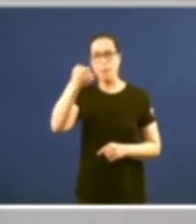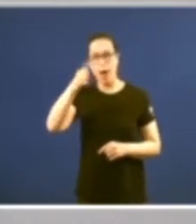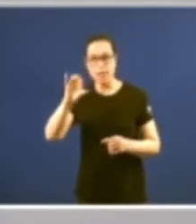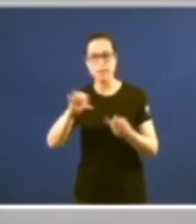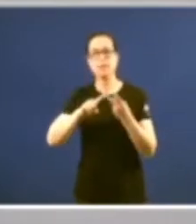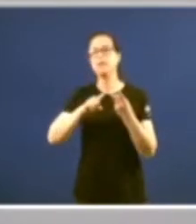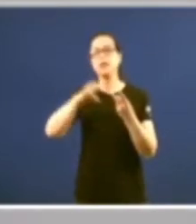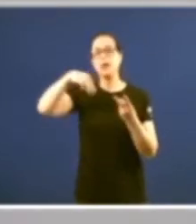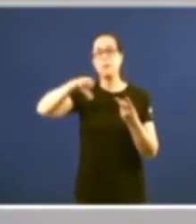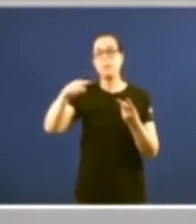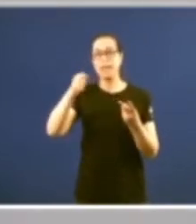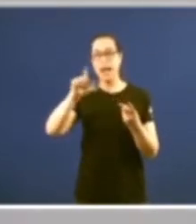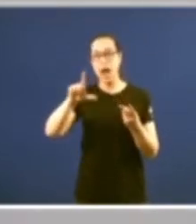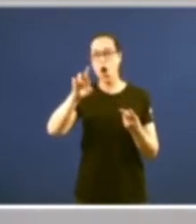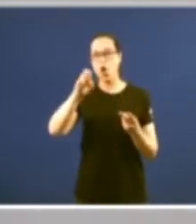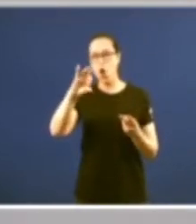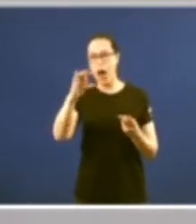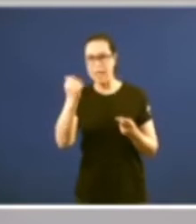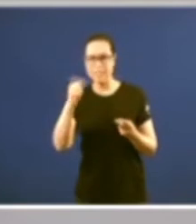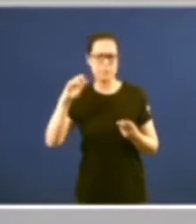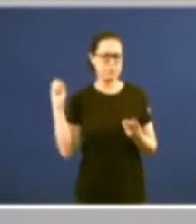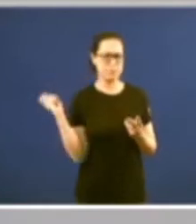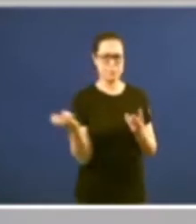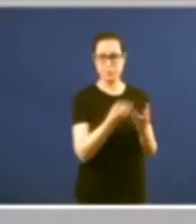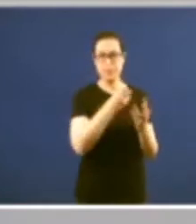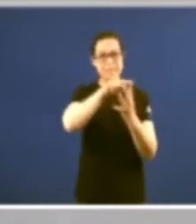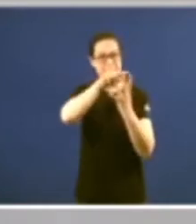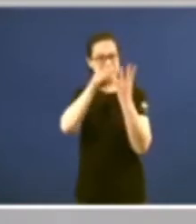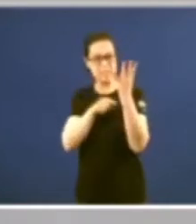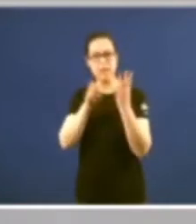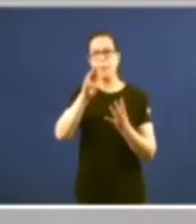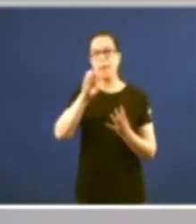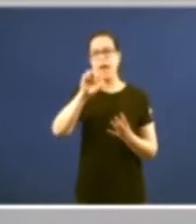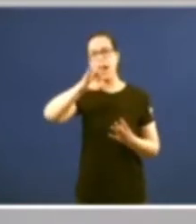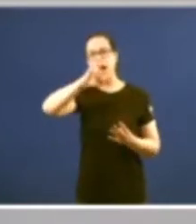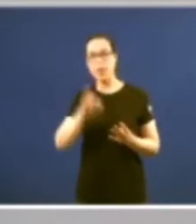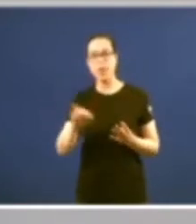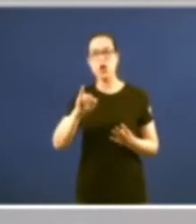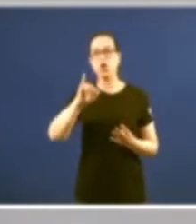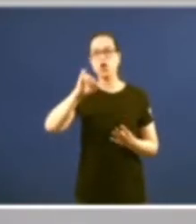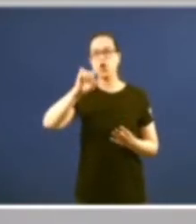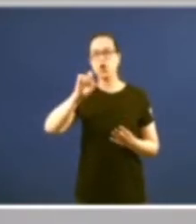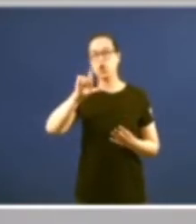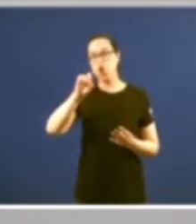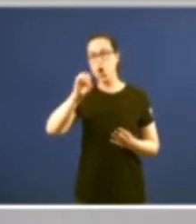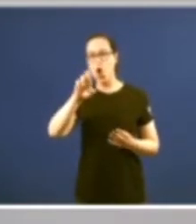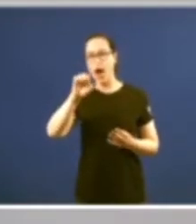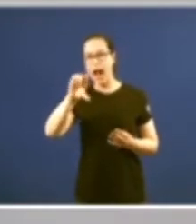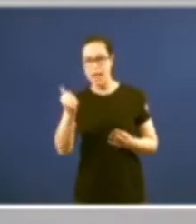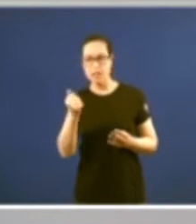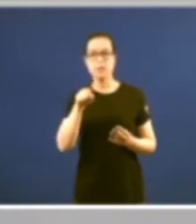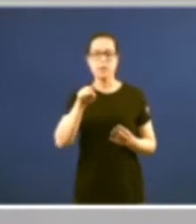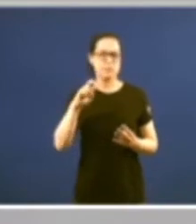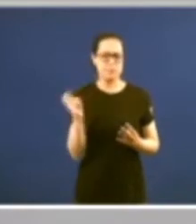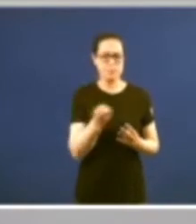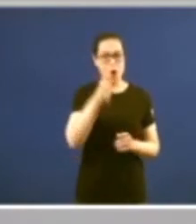Rocayunyén de Herrero Rodríguez de Miñón de Pérez Yorca de tantos hombres que